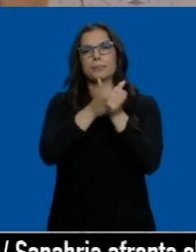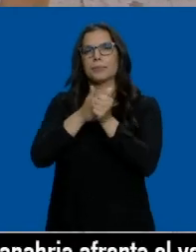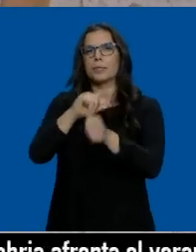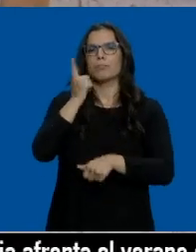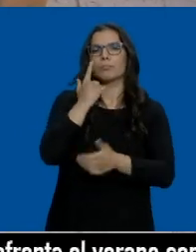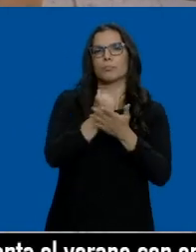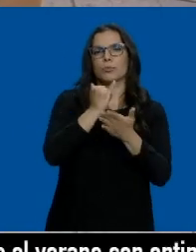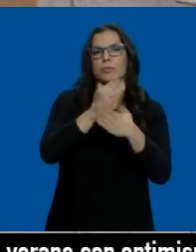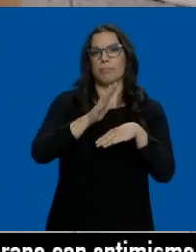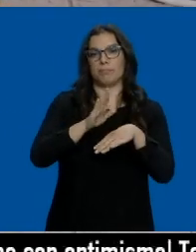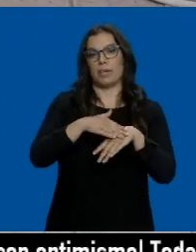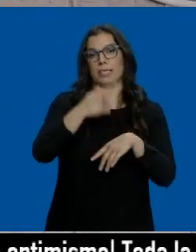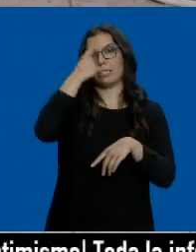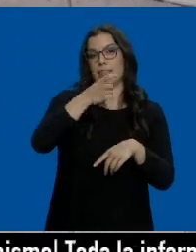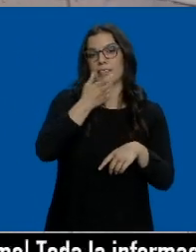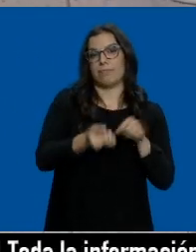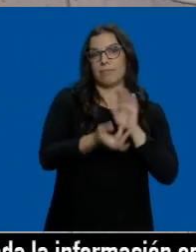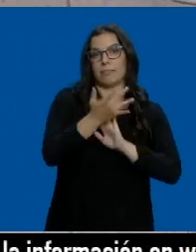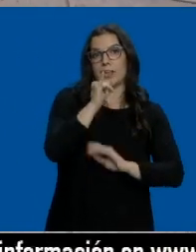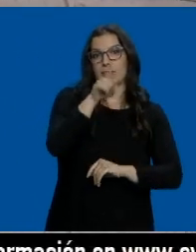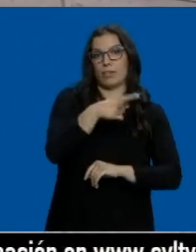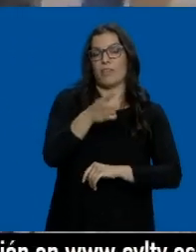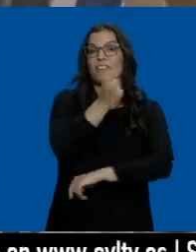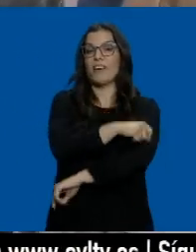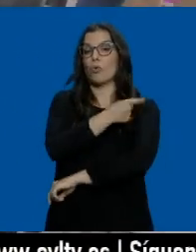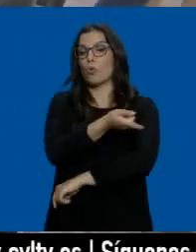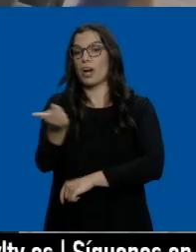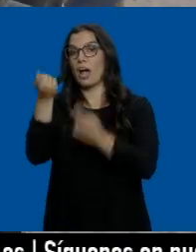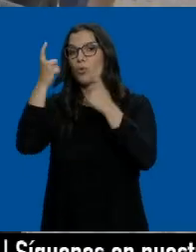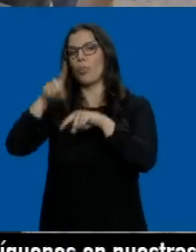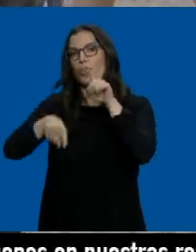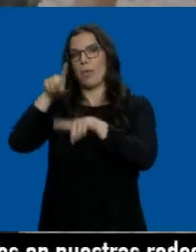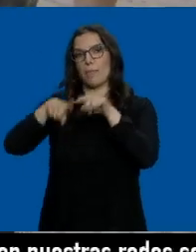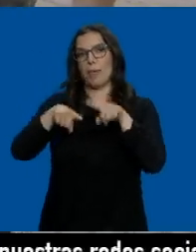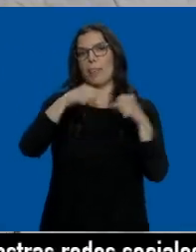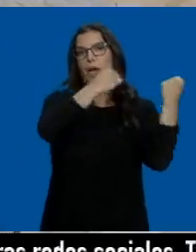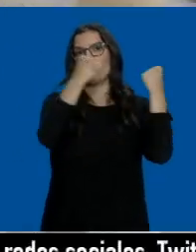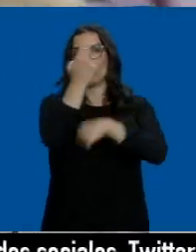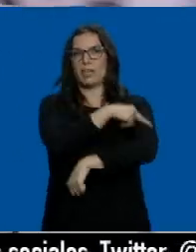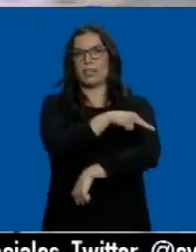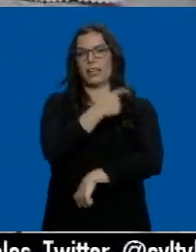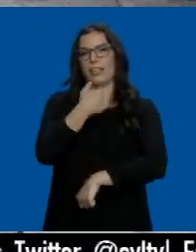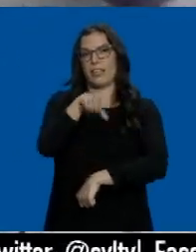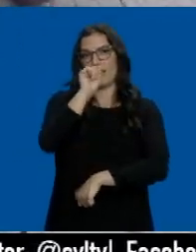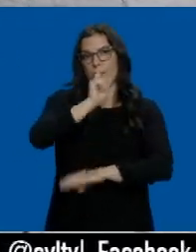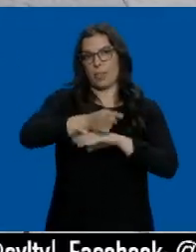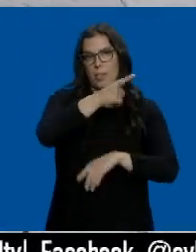detección. La vacunación de los alumnos queda por concretar a expensas de lo que decidan las autoridades sanitarias.